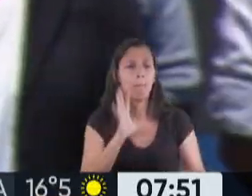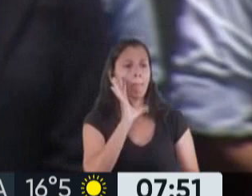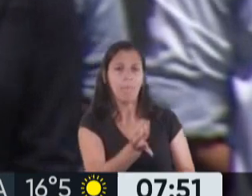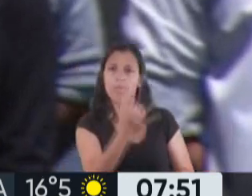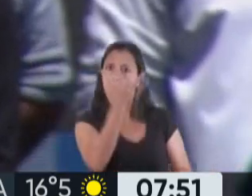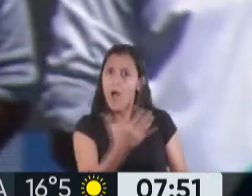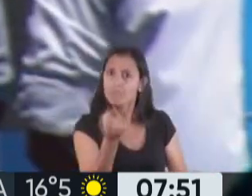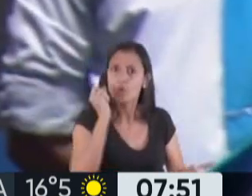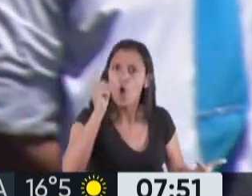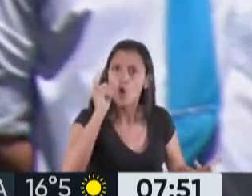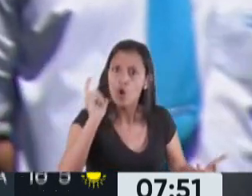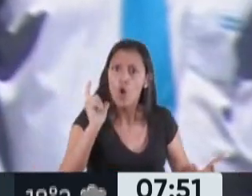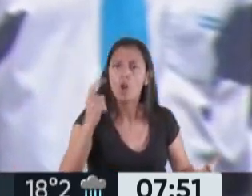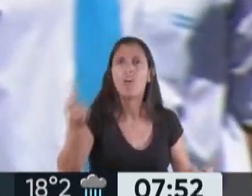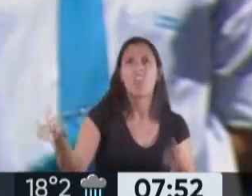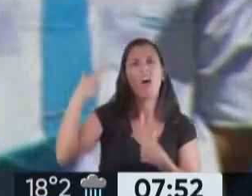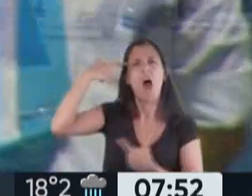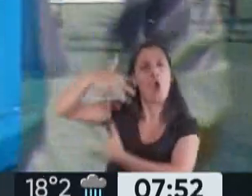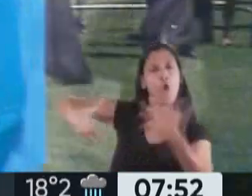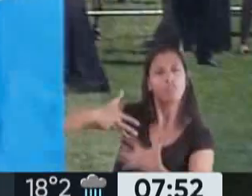y que no nos confundan.